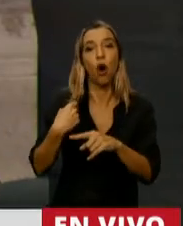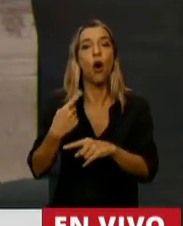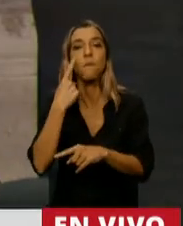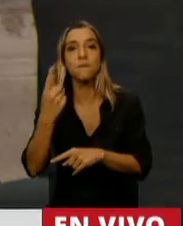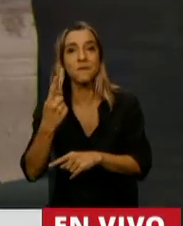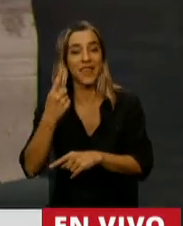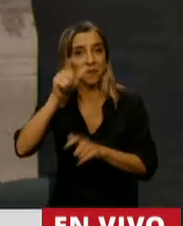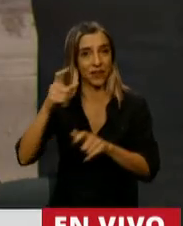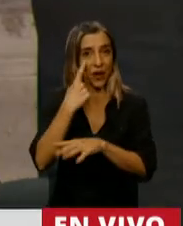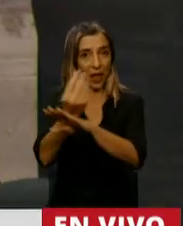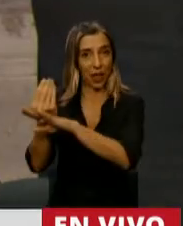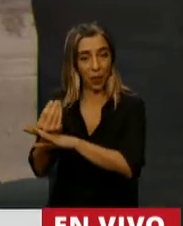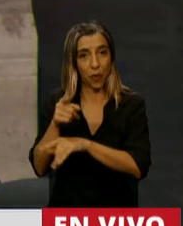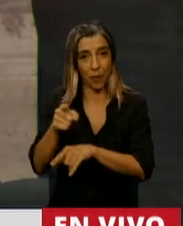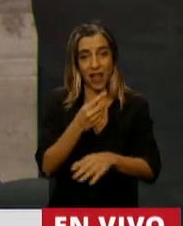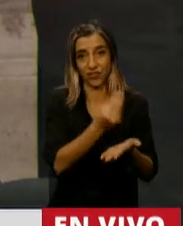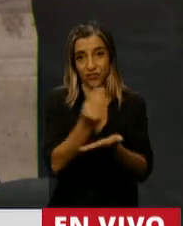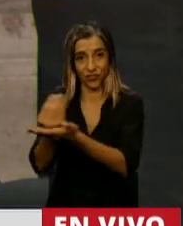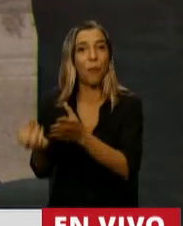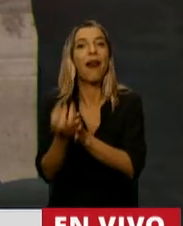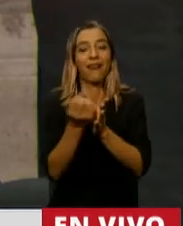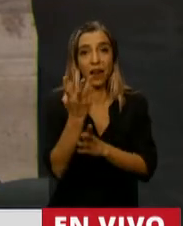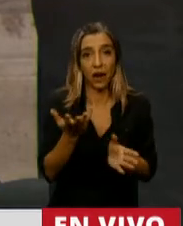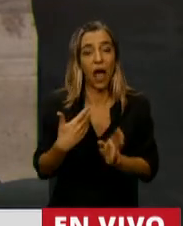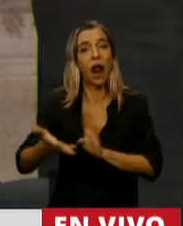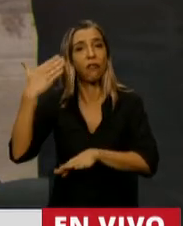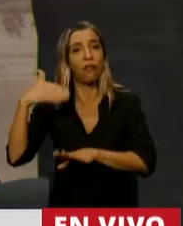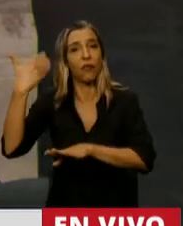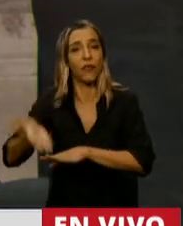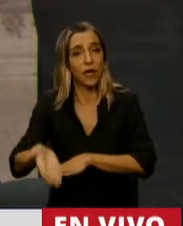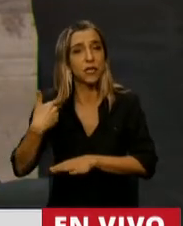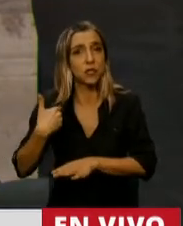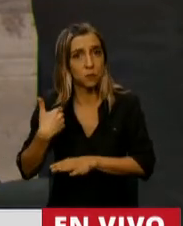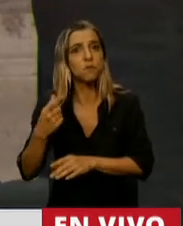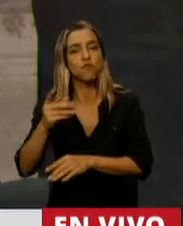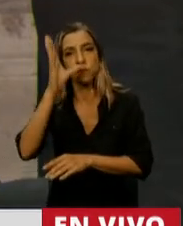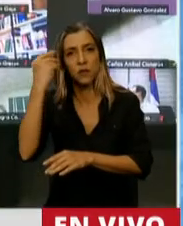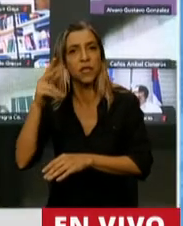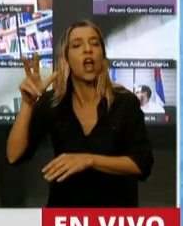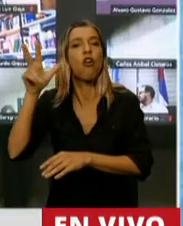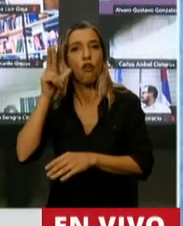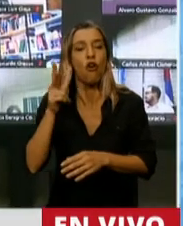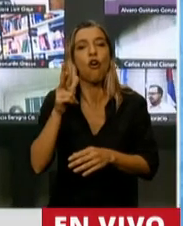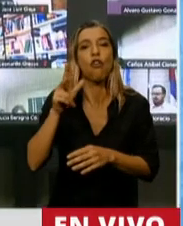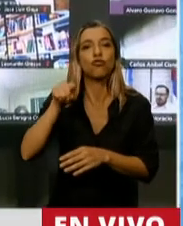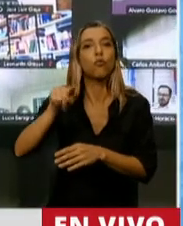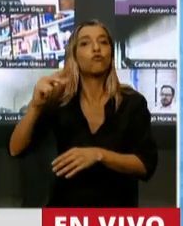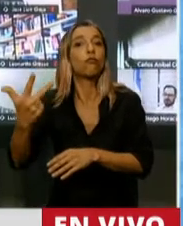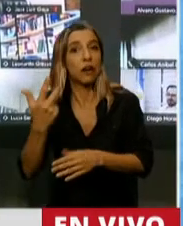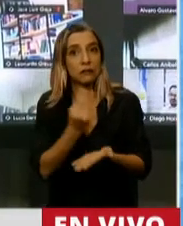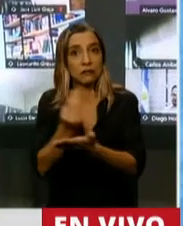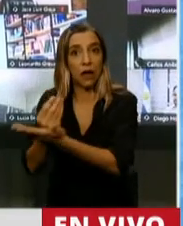Fernández de Kirchner cerró el 2015 con 8.3 cargos públicos cada 1.000 habitantes. Y este gobierno ya